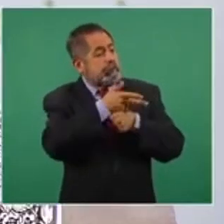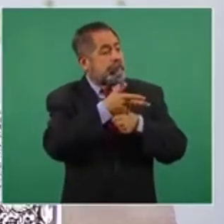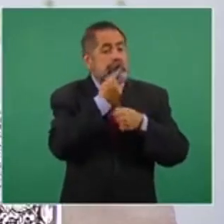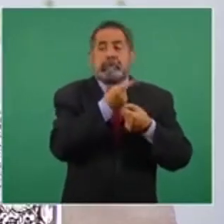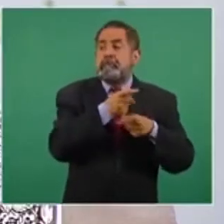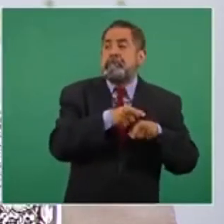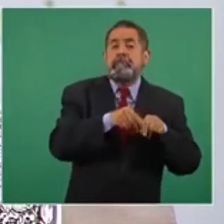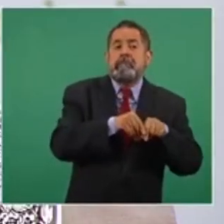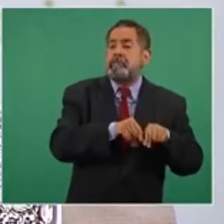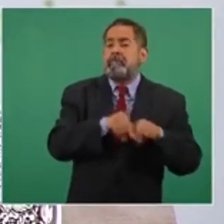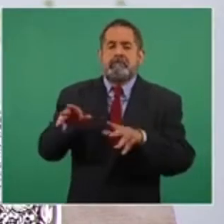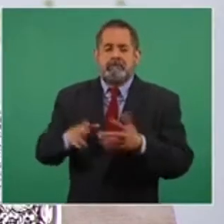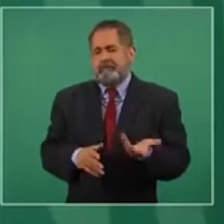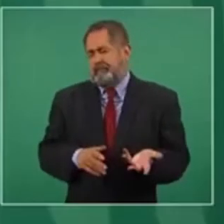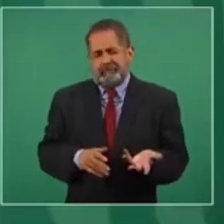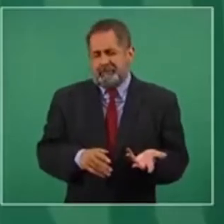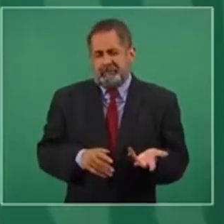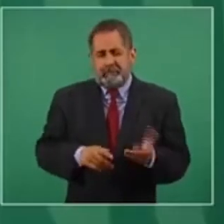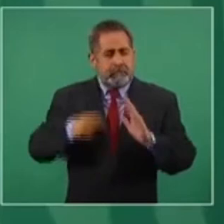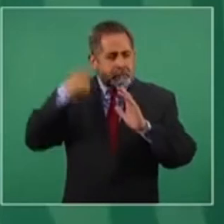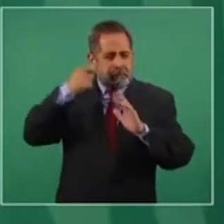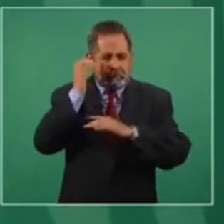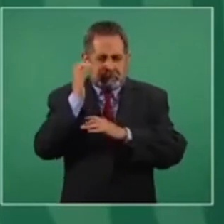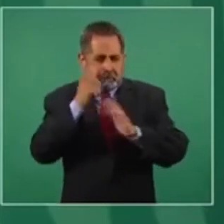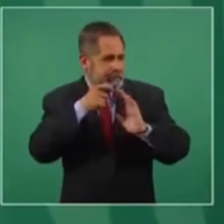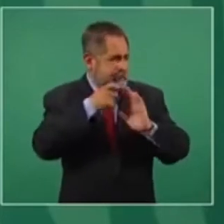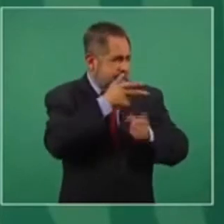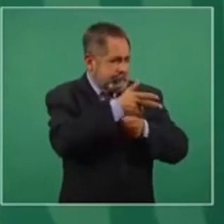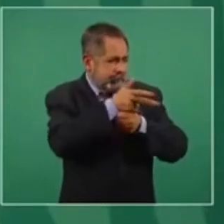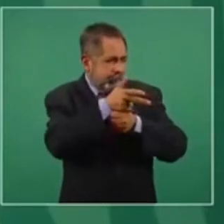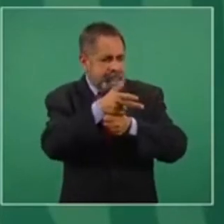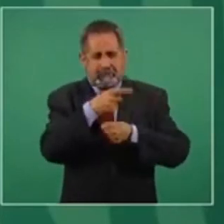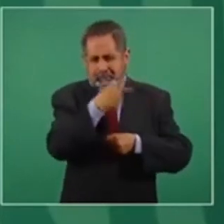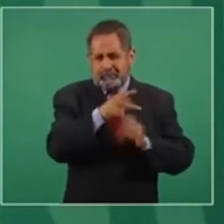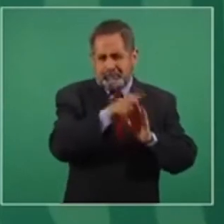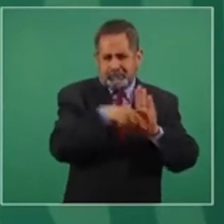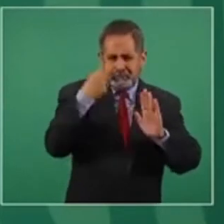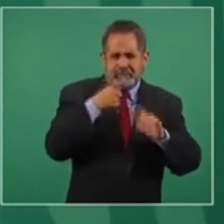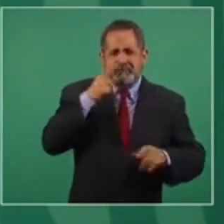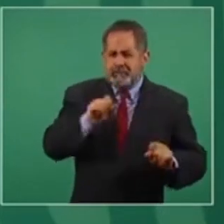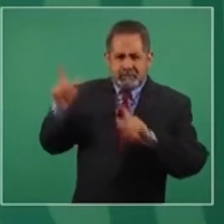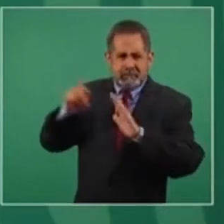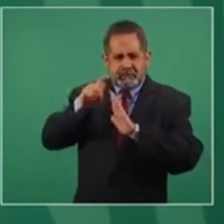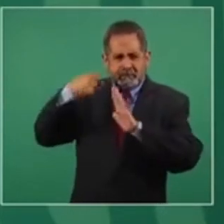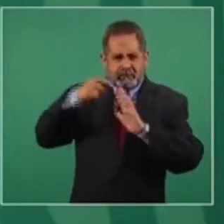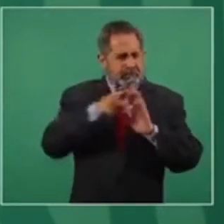el tomar un video, como se hizo, ¿por qué no ponen el video?